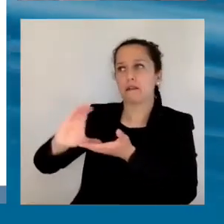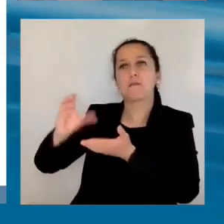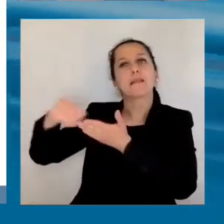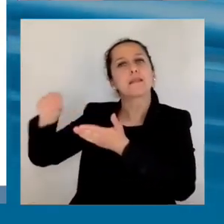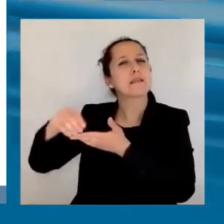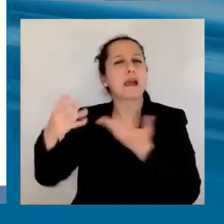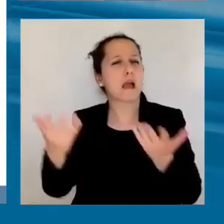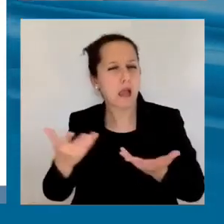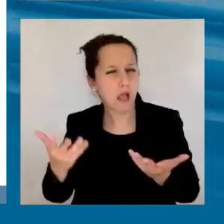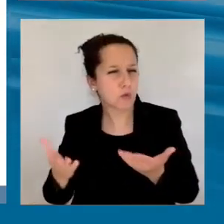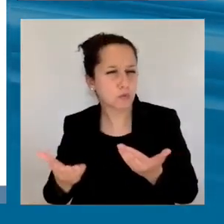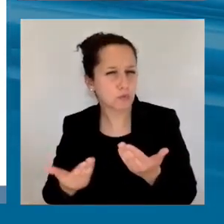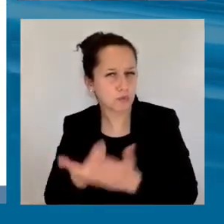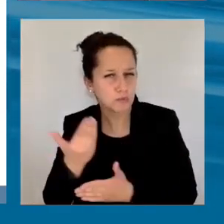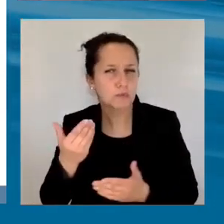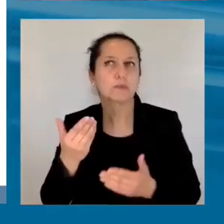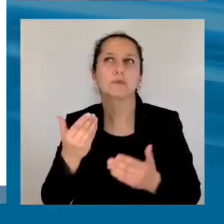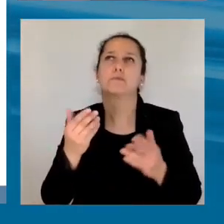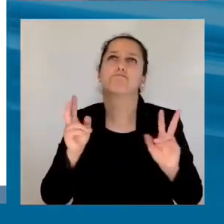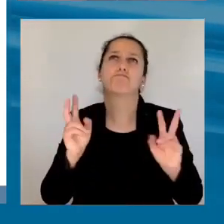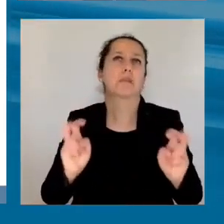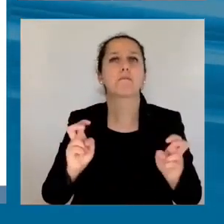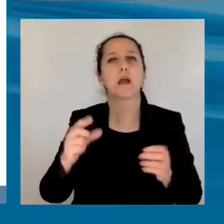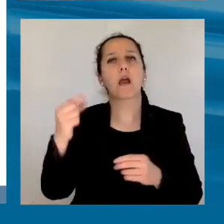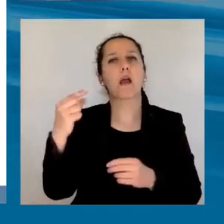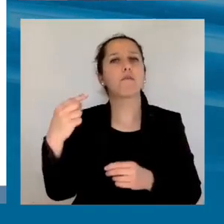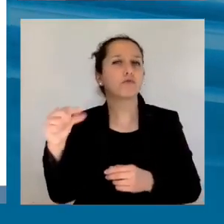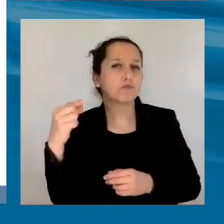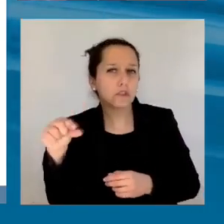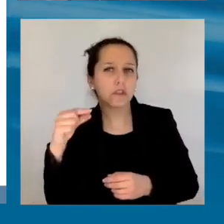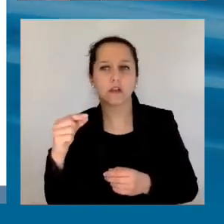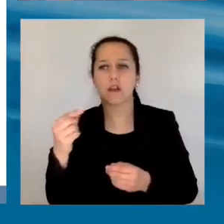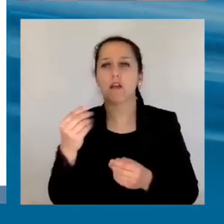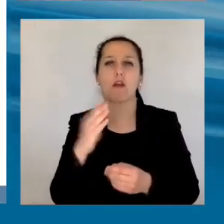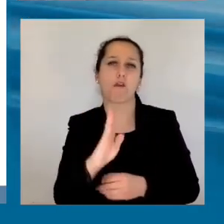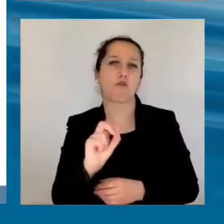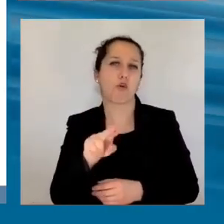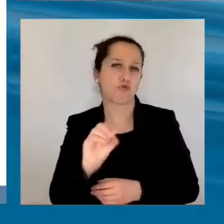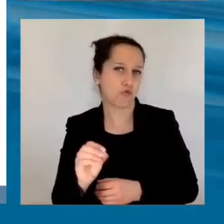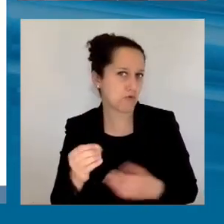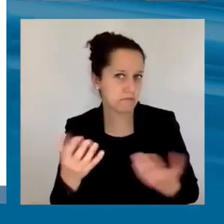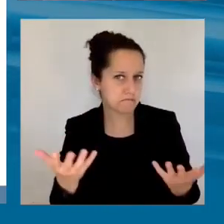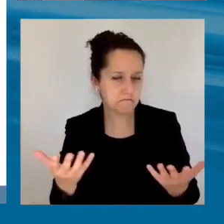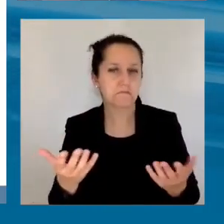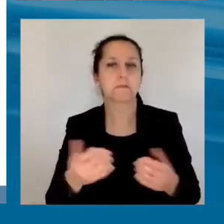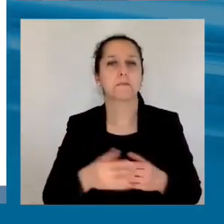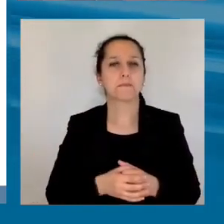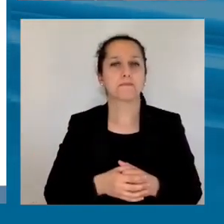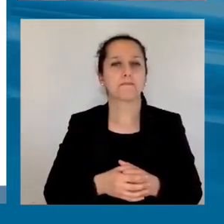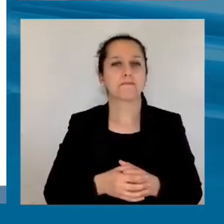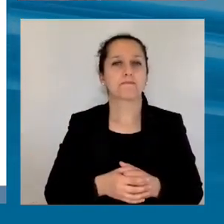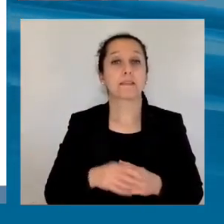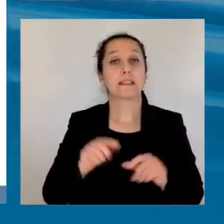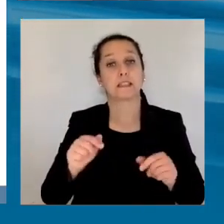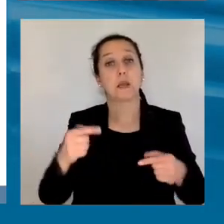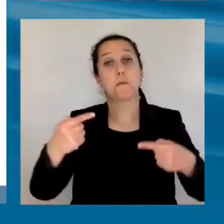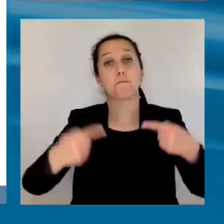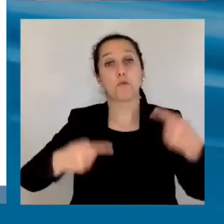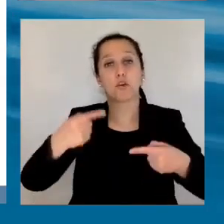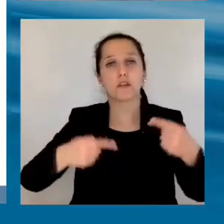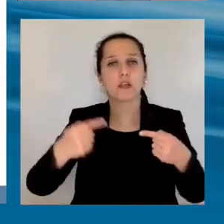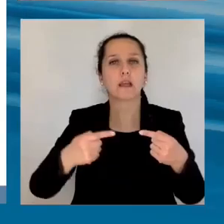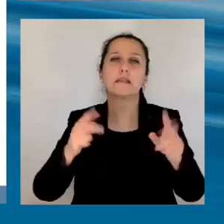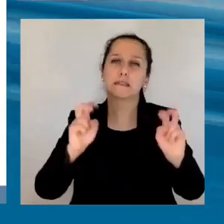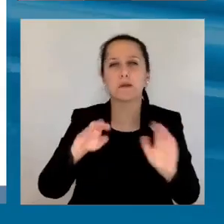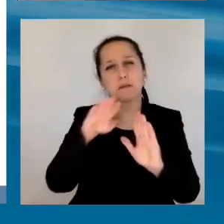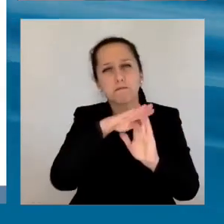innovadores como los bonos temáticos, bonos verdes, etcétera. El tema de las políticas macroprudenciales, hay una serie de instrumentos